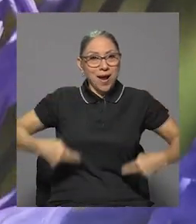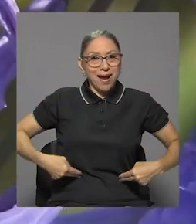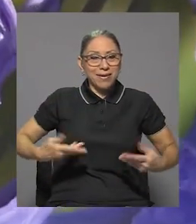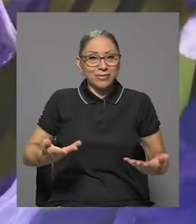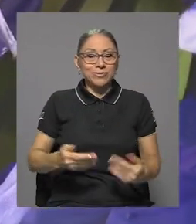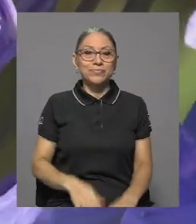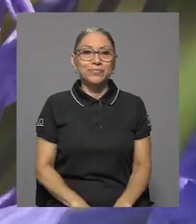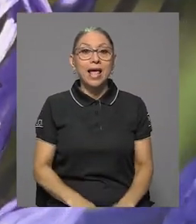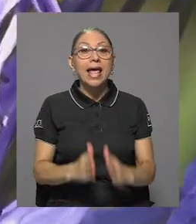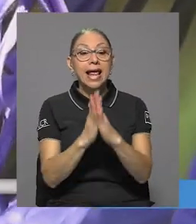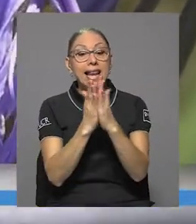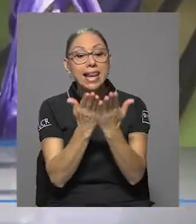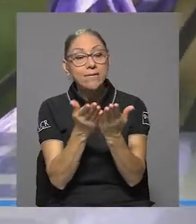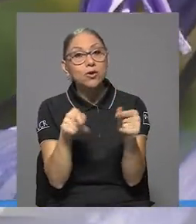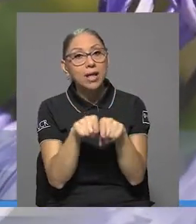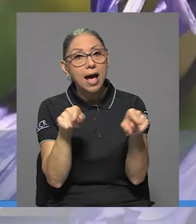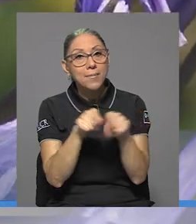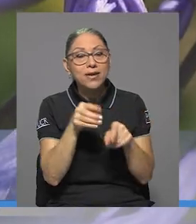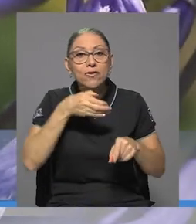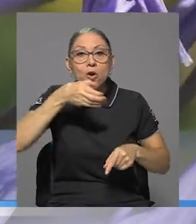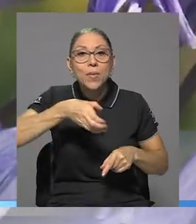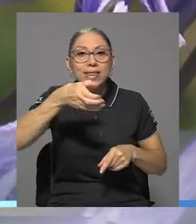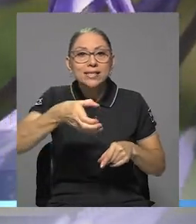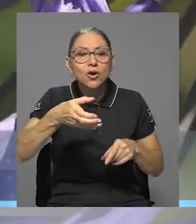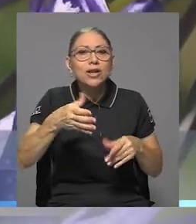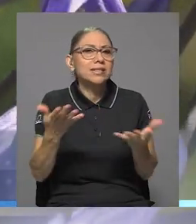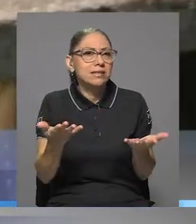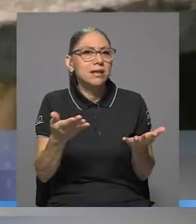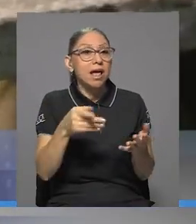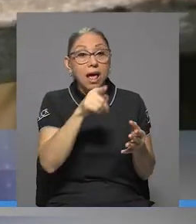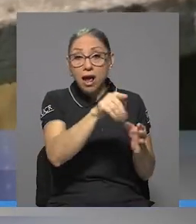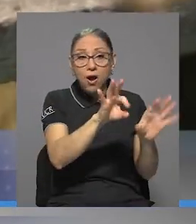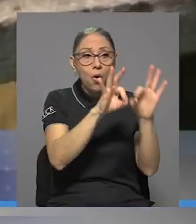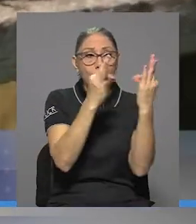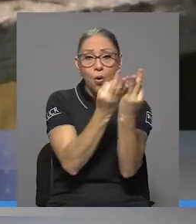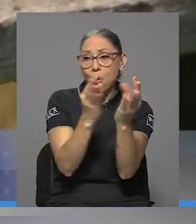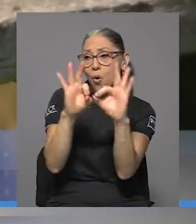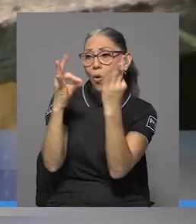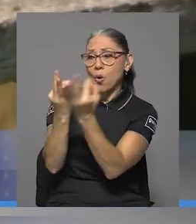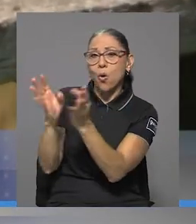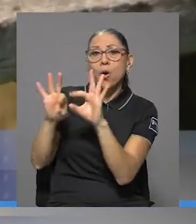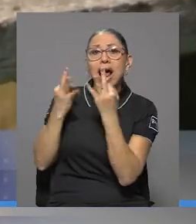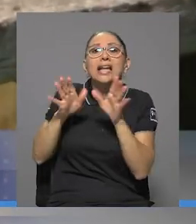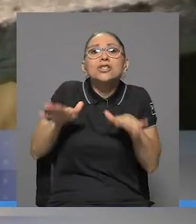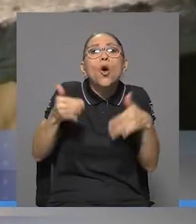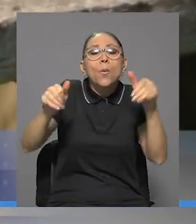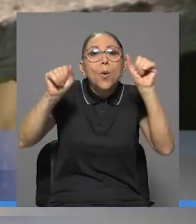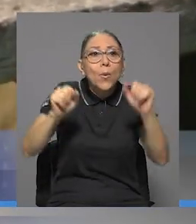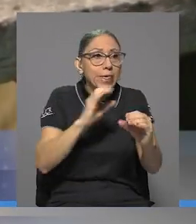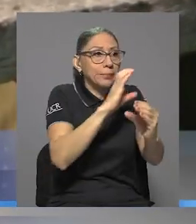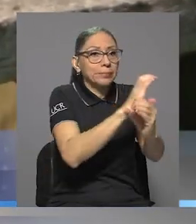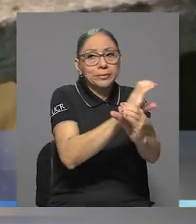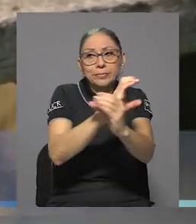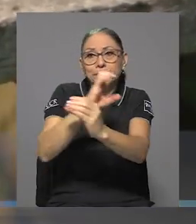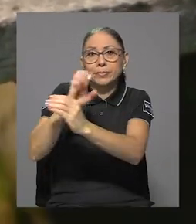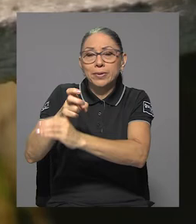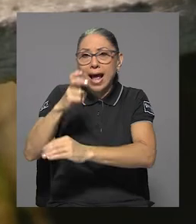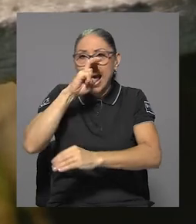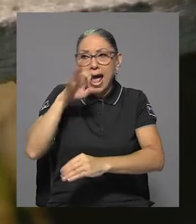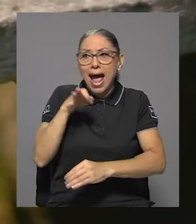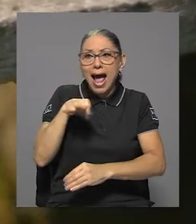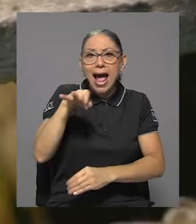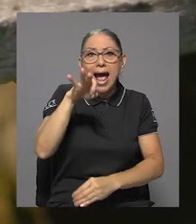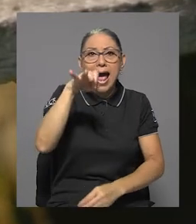El libro además brinda recomendaciones sobre cómo los hogares pueden crear entornos para la conservación de las abejas.